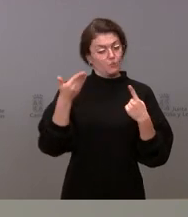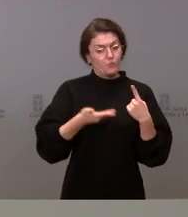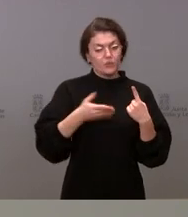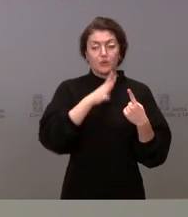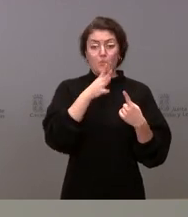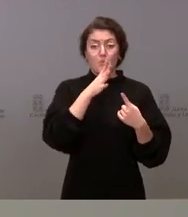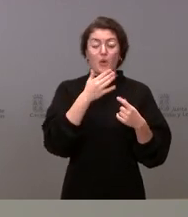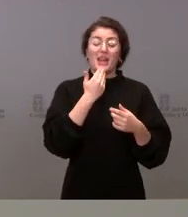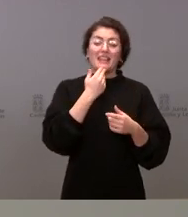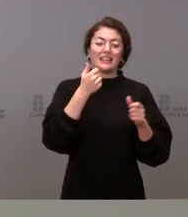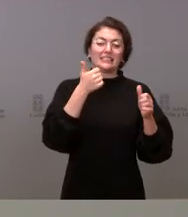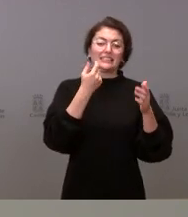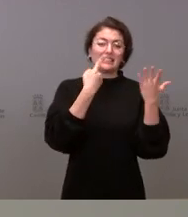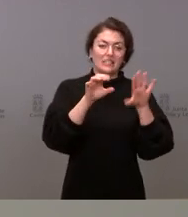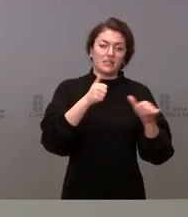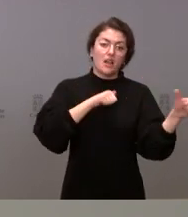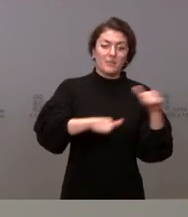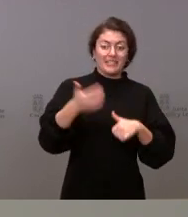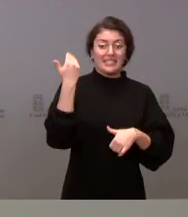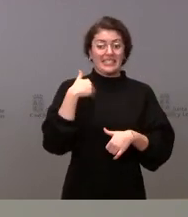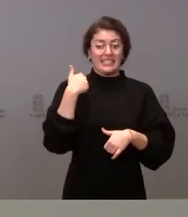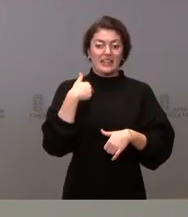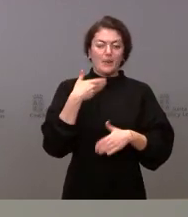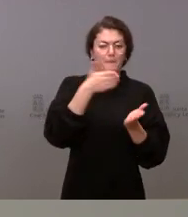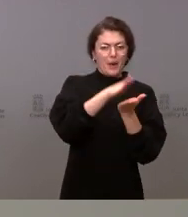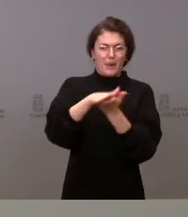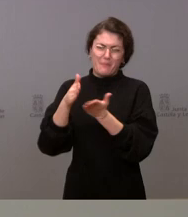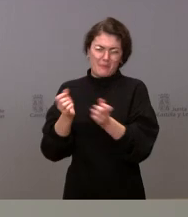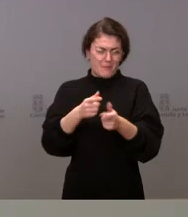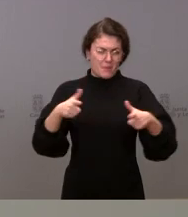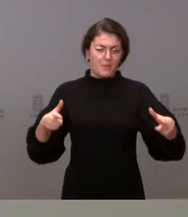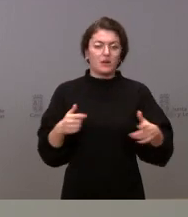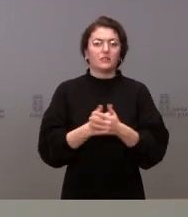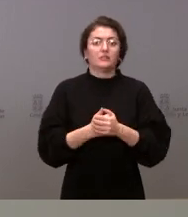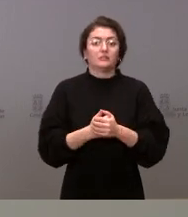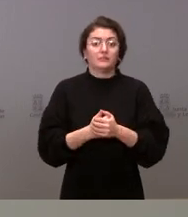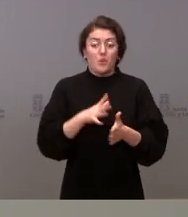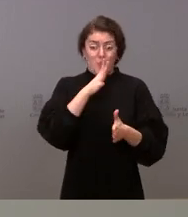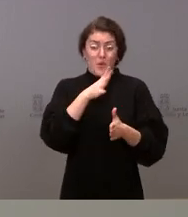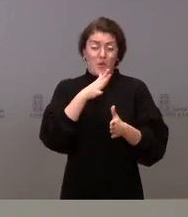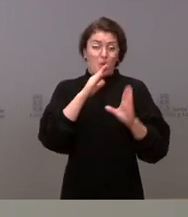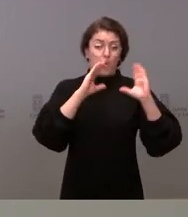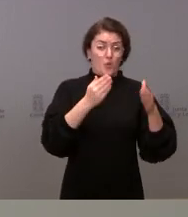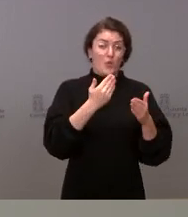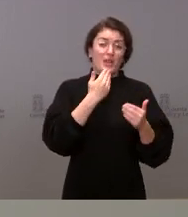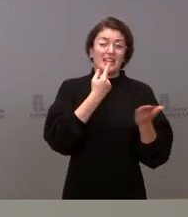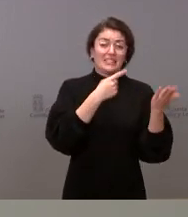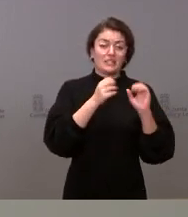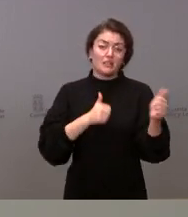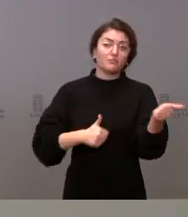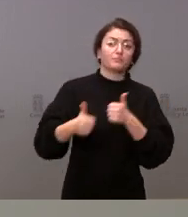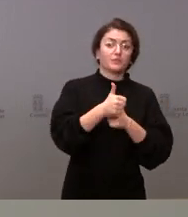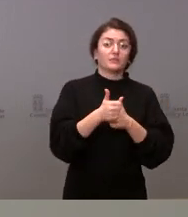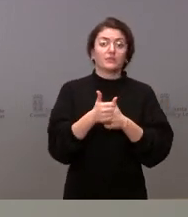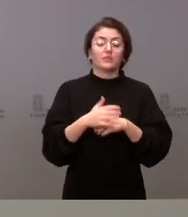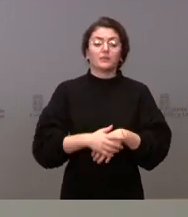partir de los 60 es cuando evidenciamos un incremento en la mortalidad, por eso se ha priorizado este grupo de edad, pero seguimos en